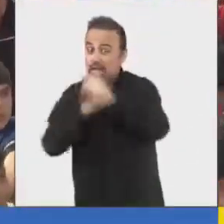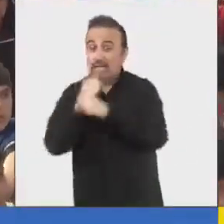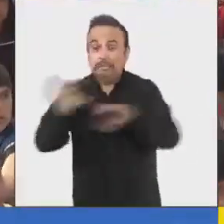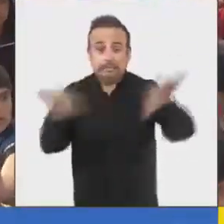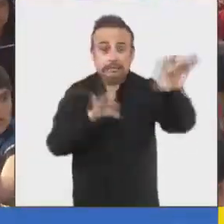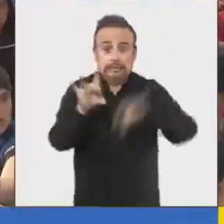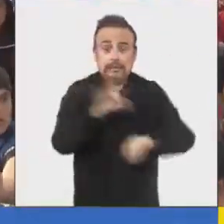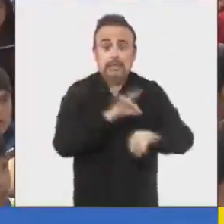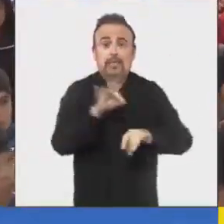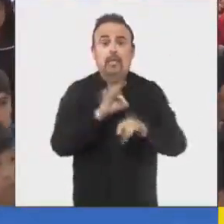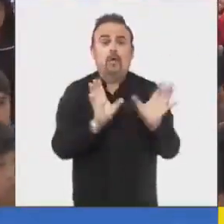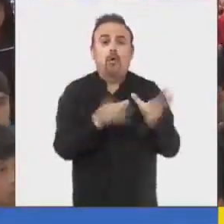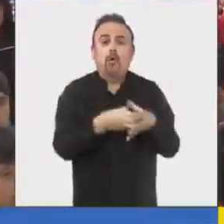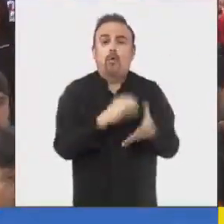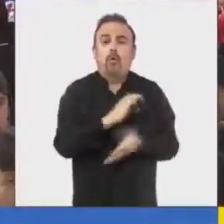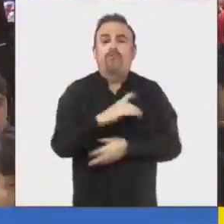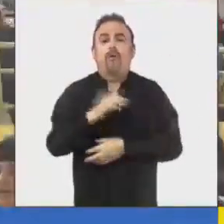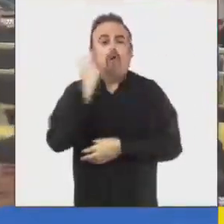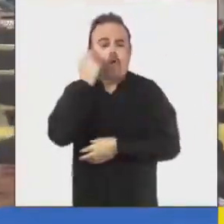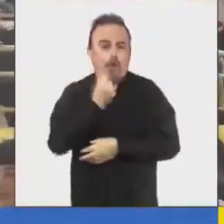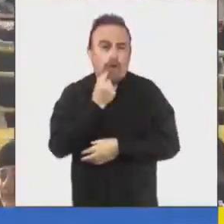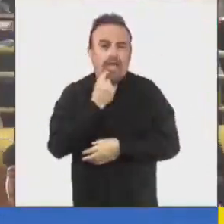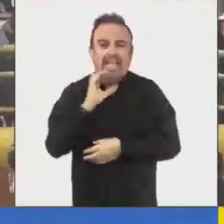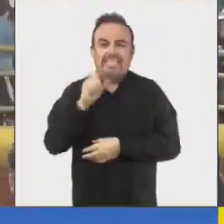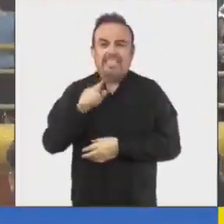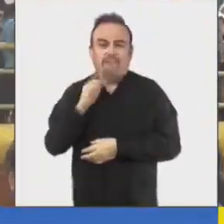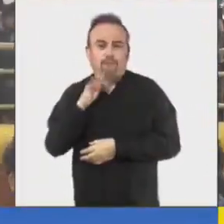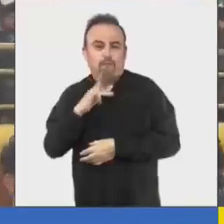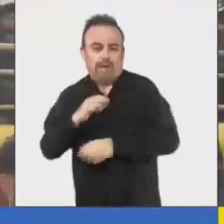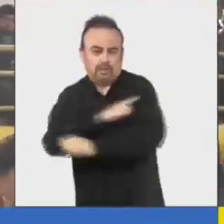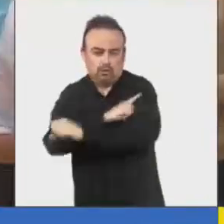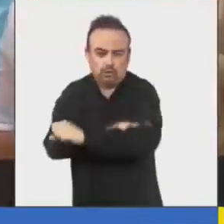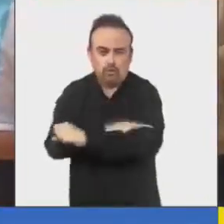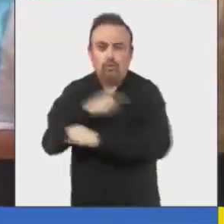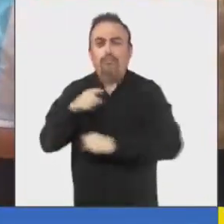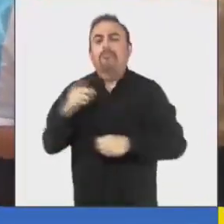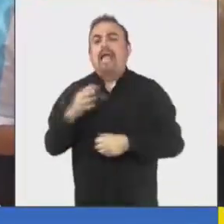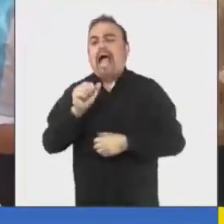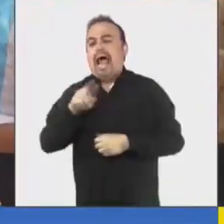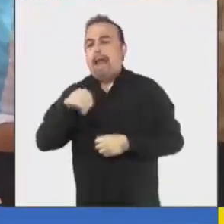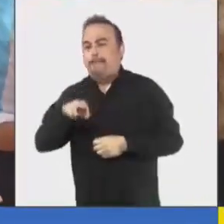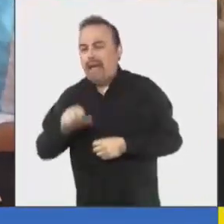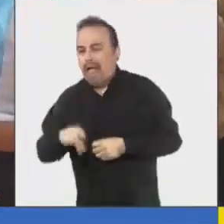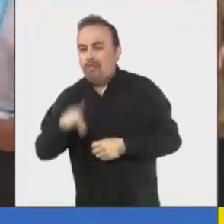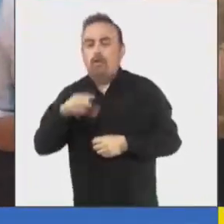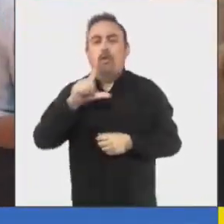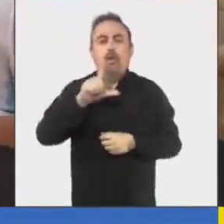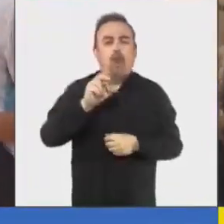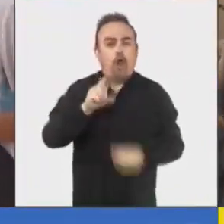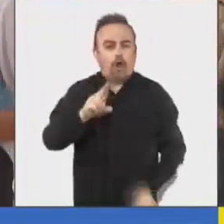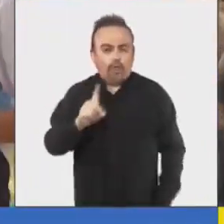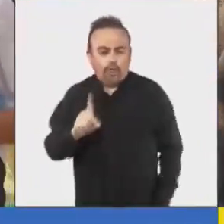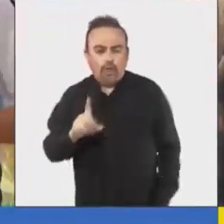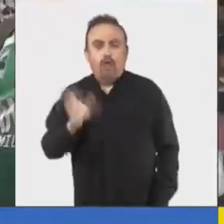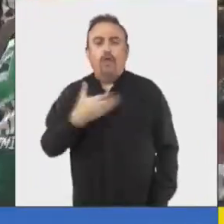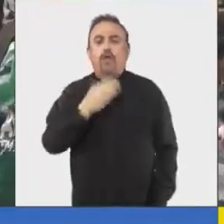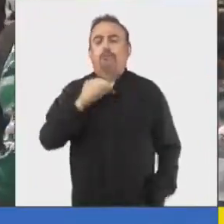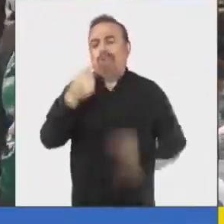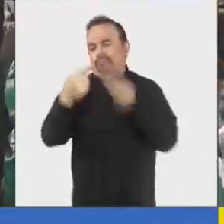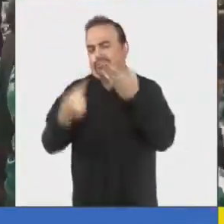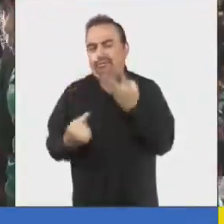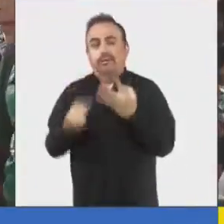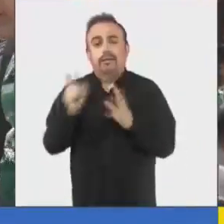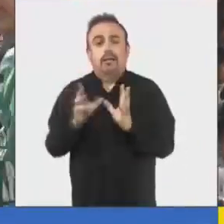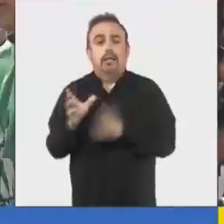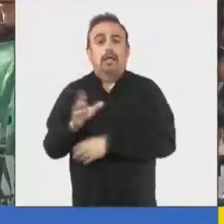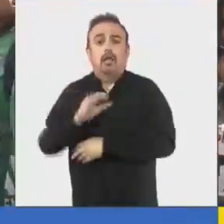seleccionados desde los clubes O'Higgins, El Esfuerzo, Magallanes Sur, Armando Reifo, Lord Cochran, Juventud Atlético Uchacay,